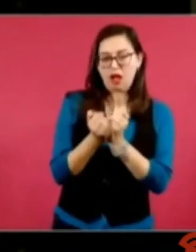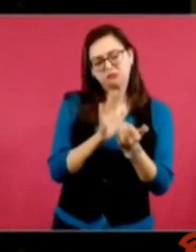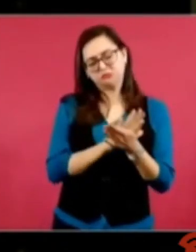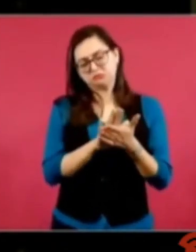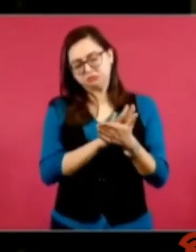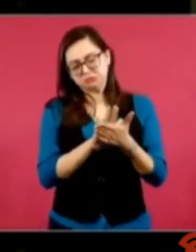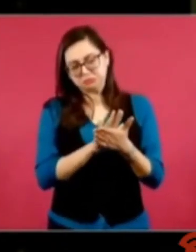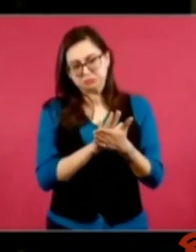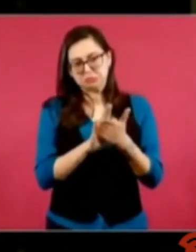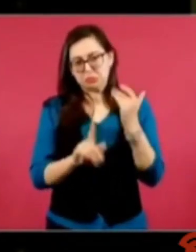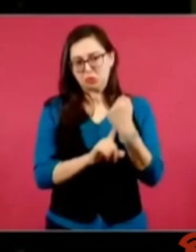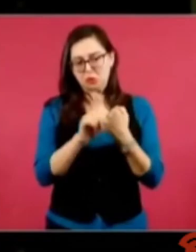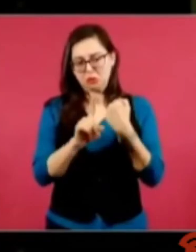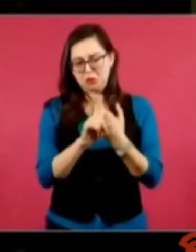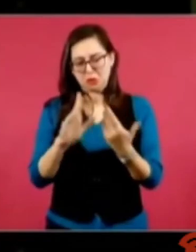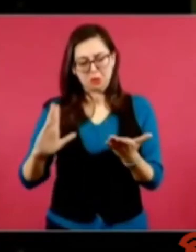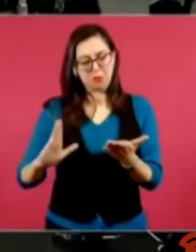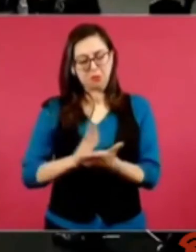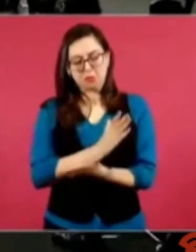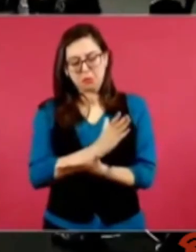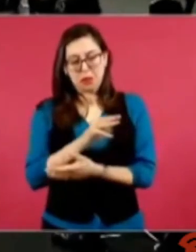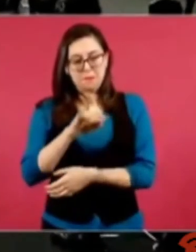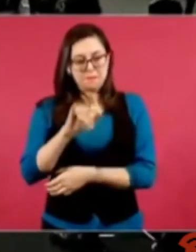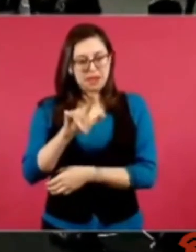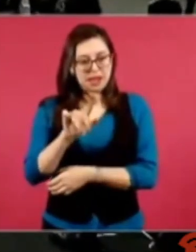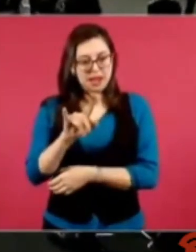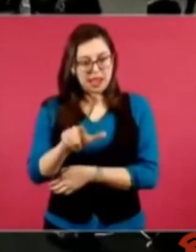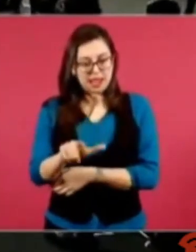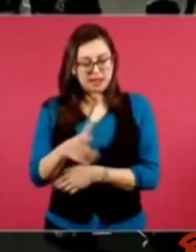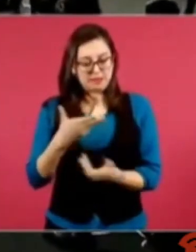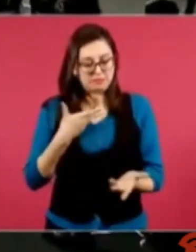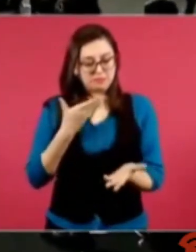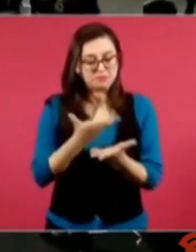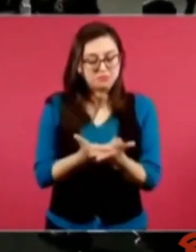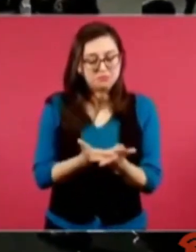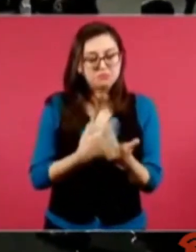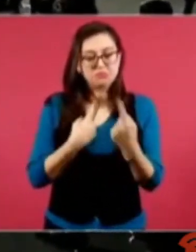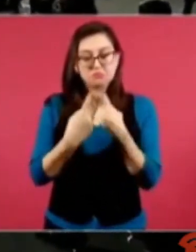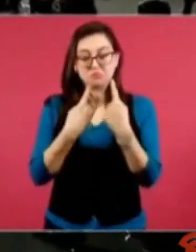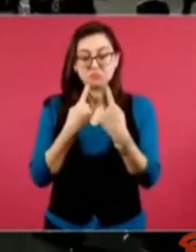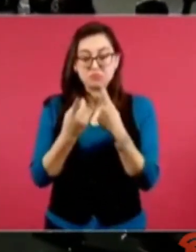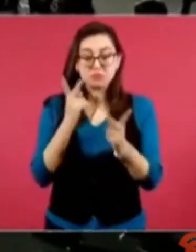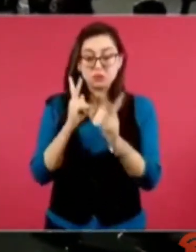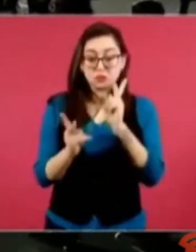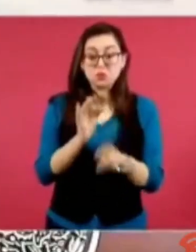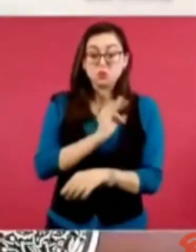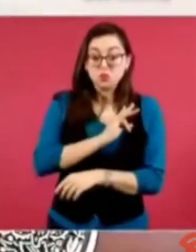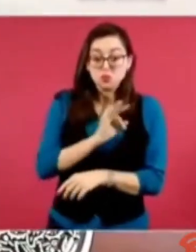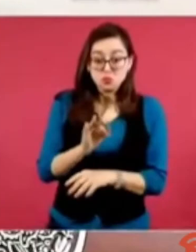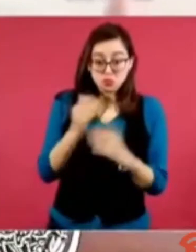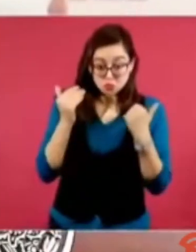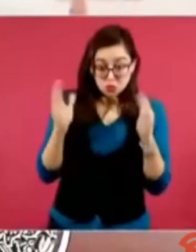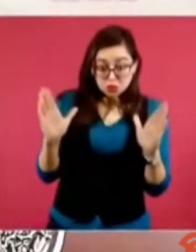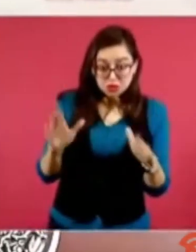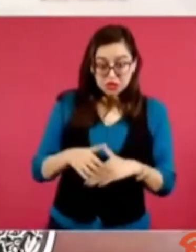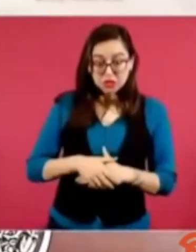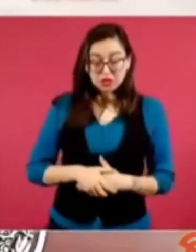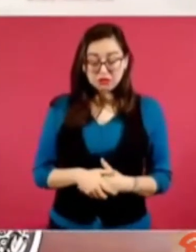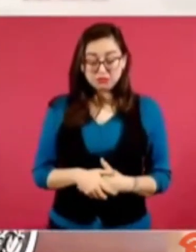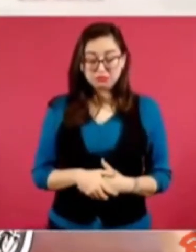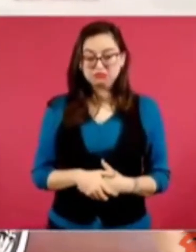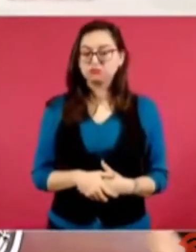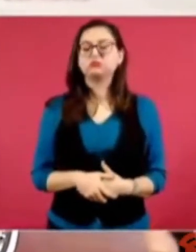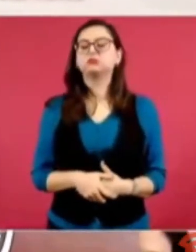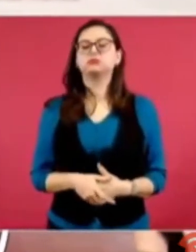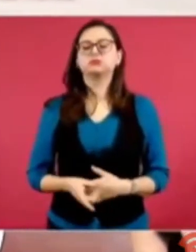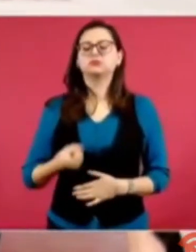y dejar de lado las diferencias que pueda haber entre las diferentes administraciones? Muchas gracias. Nosotros estamos abiertos al